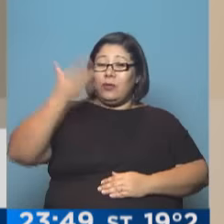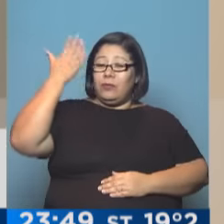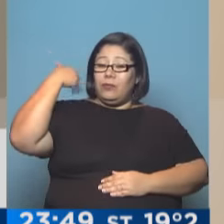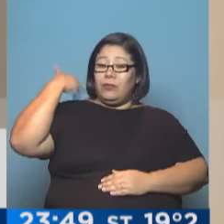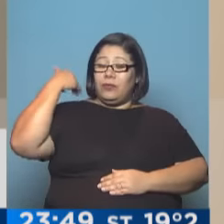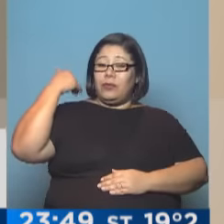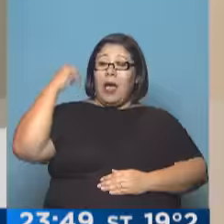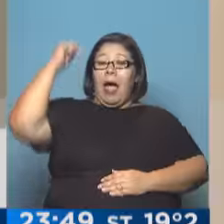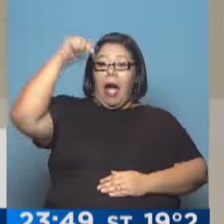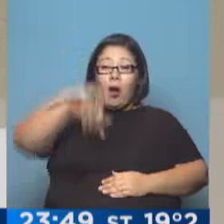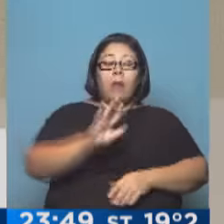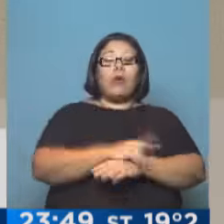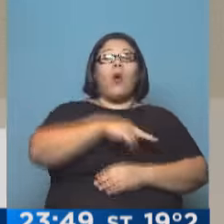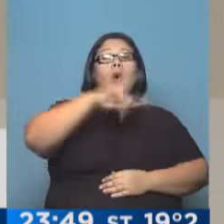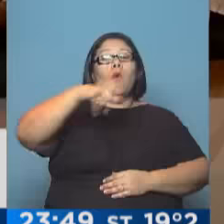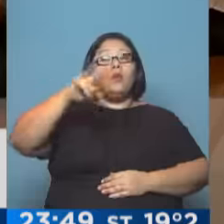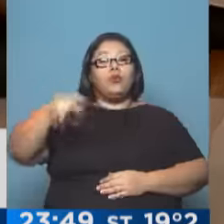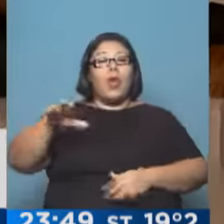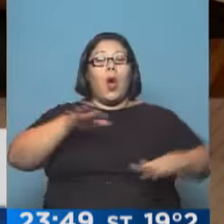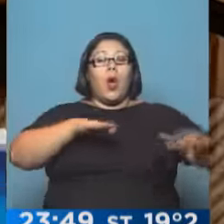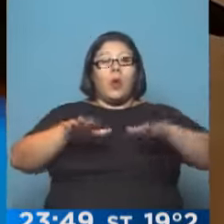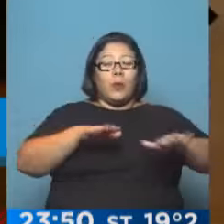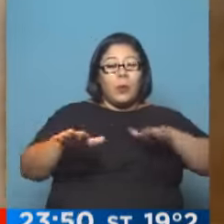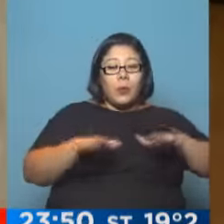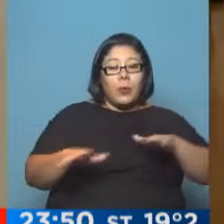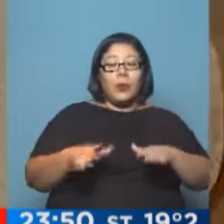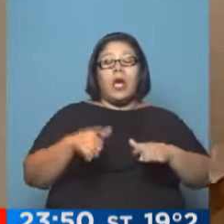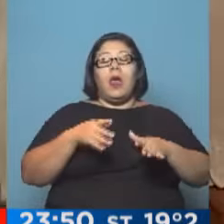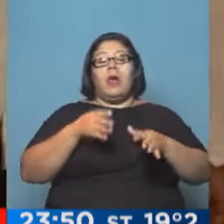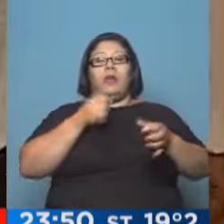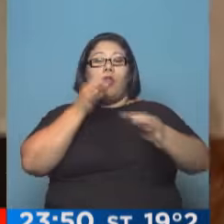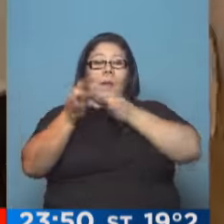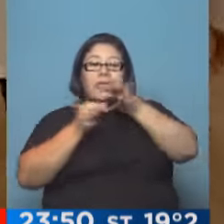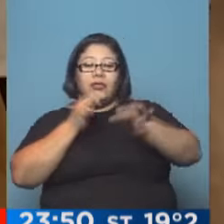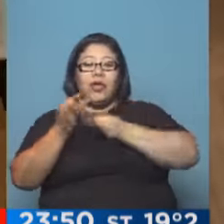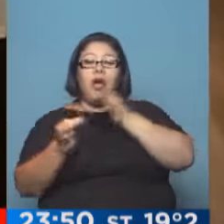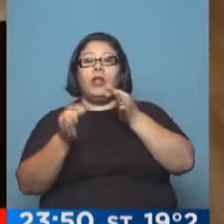un museo dinámico con proyecciones, charlas y performances.